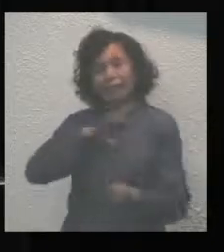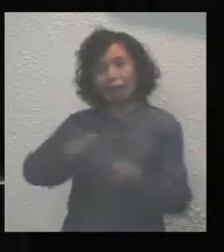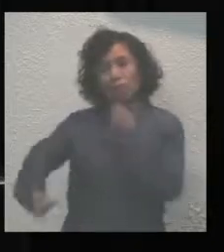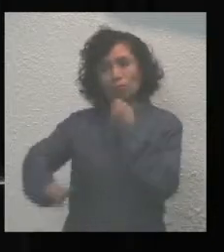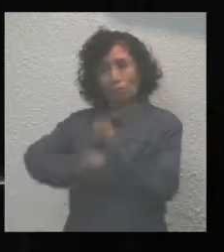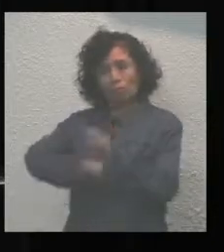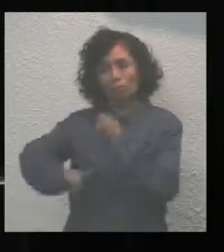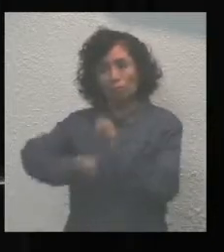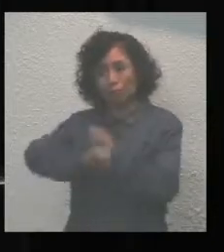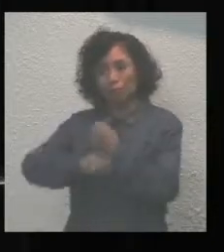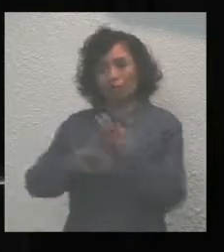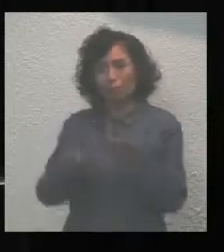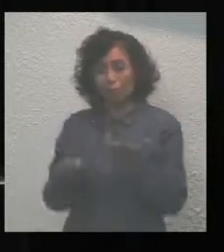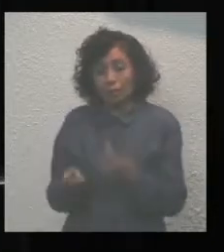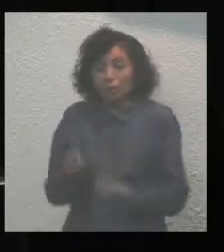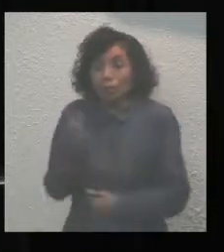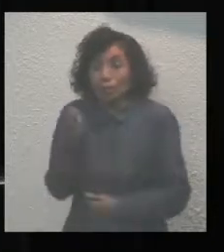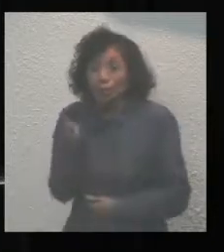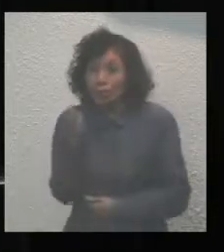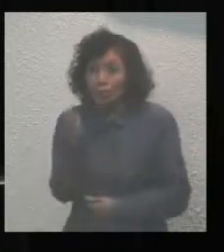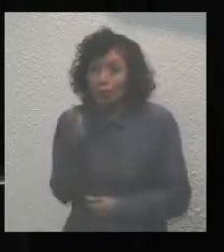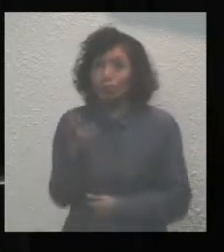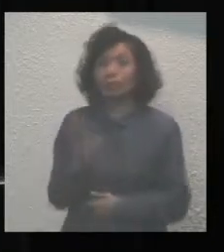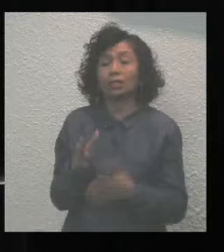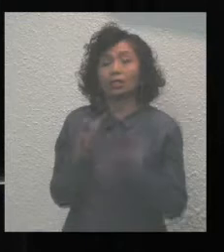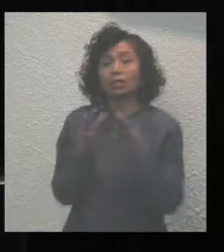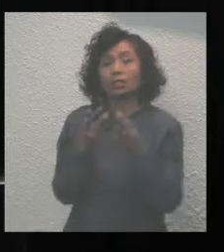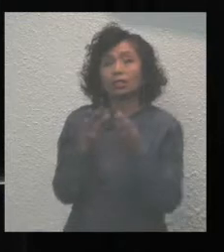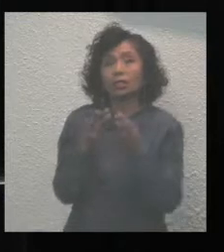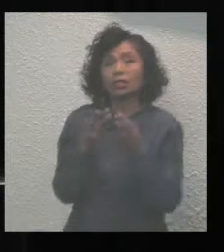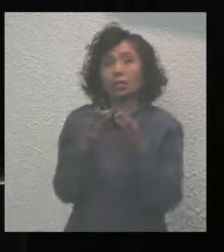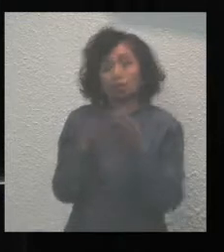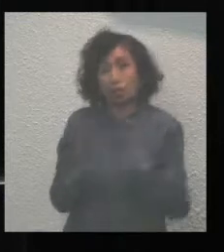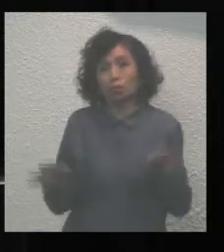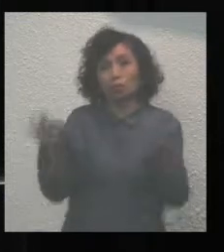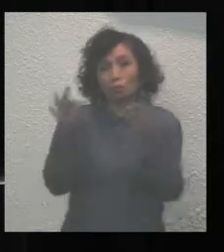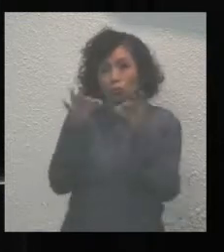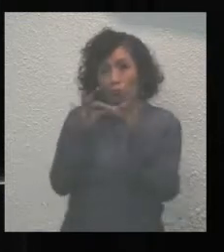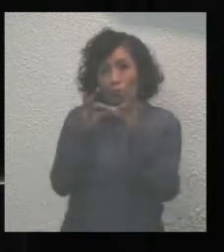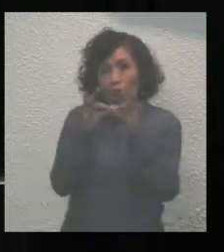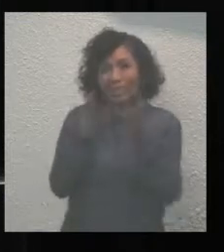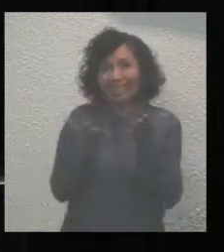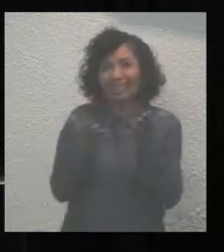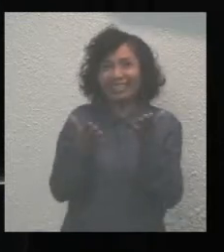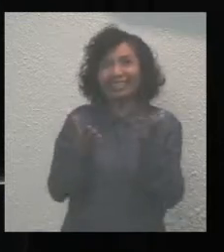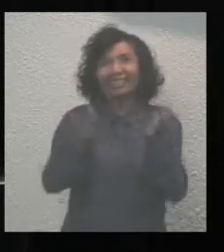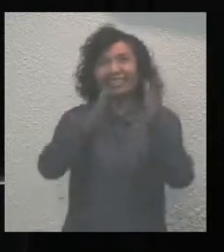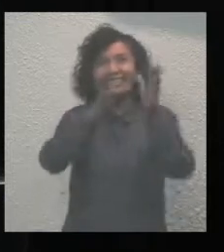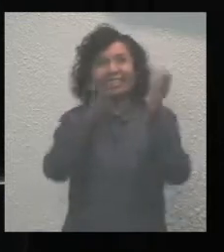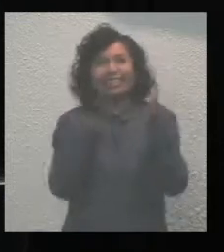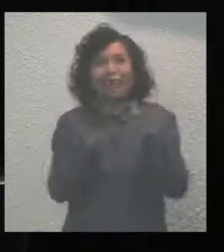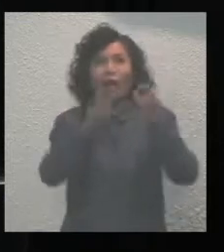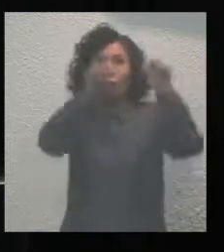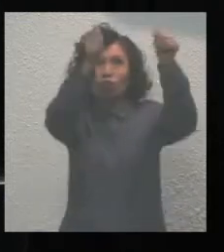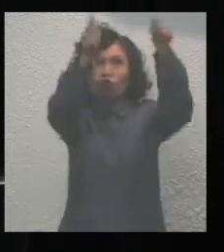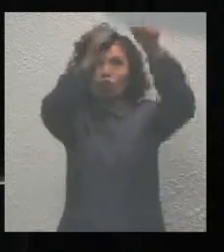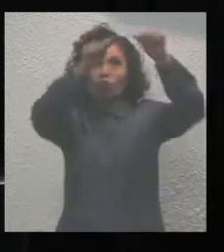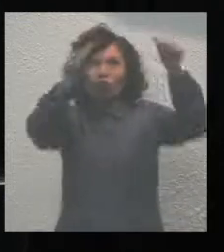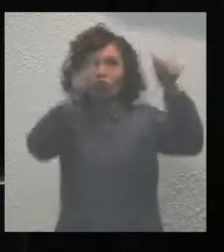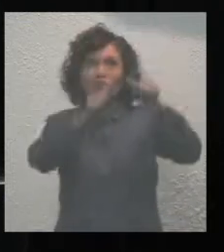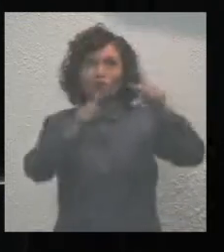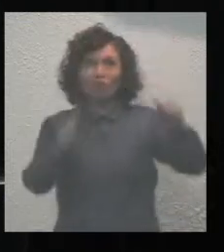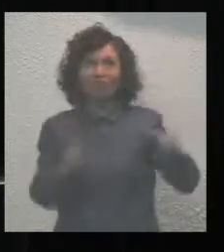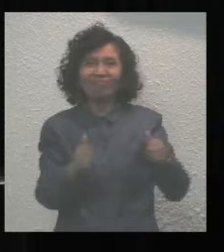podemos dejar de señalar la continua inversión en la polémica mediascultura, que nada ha beneficiado a Chetumal.